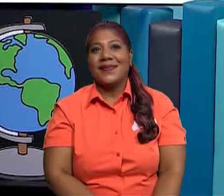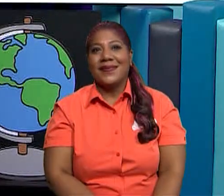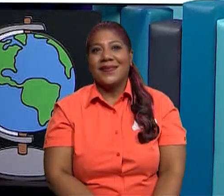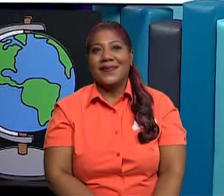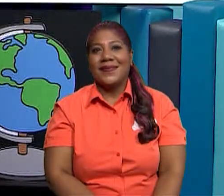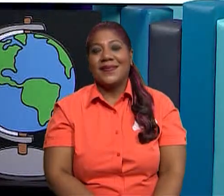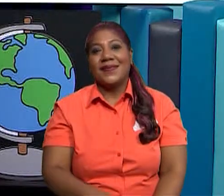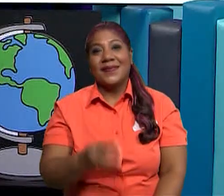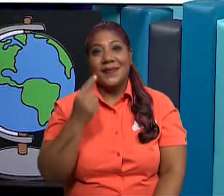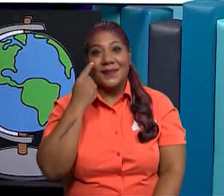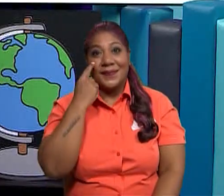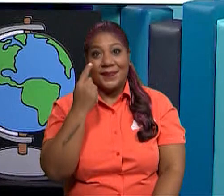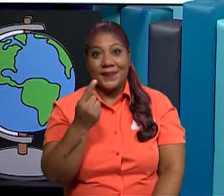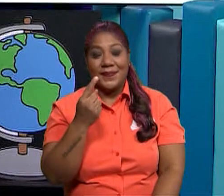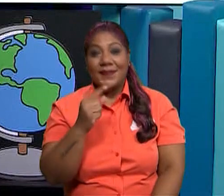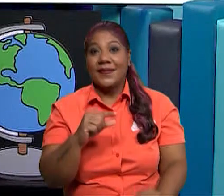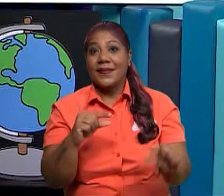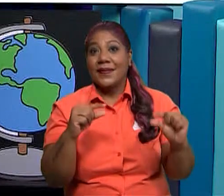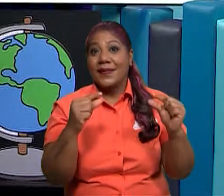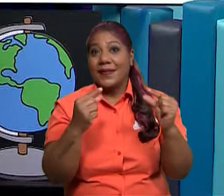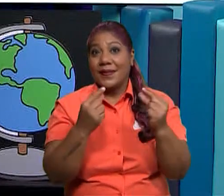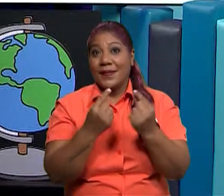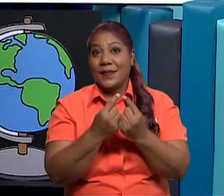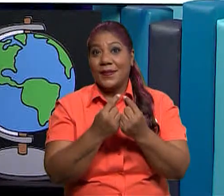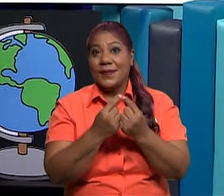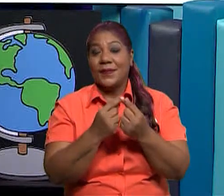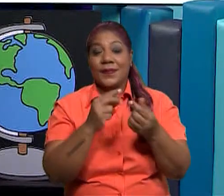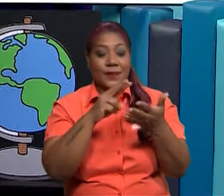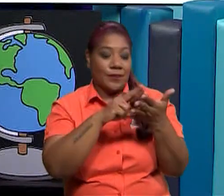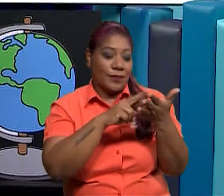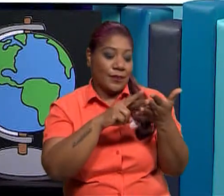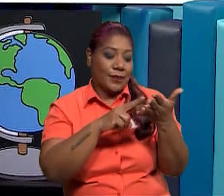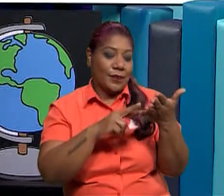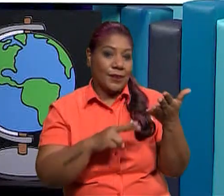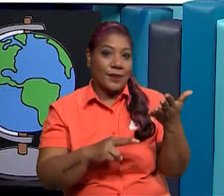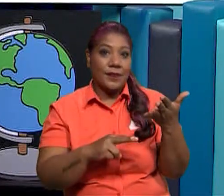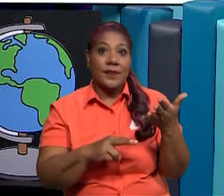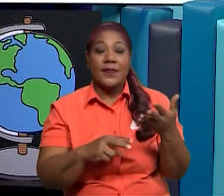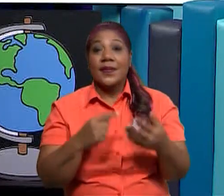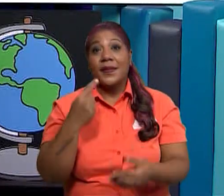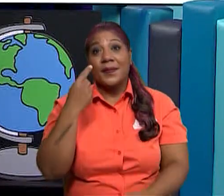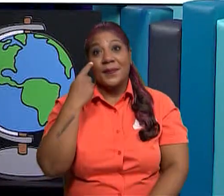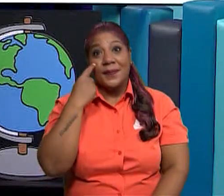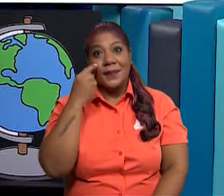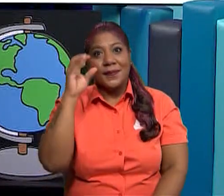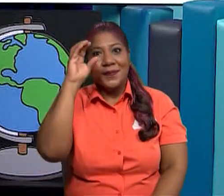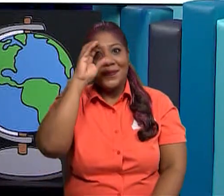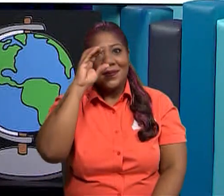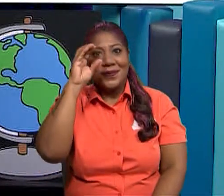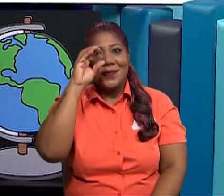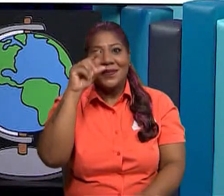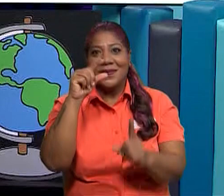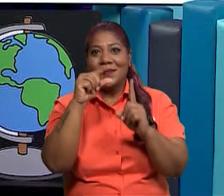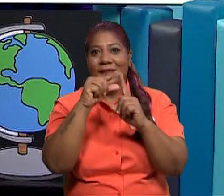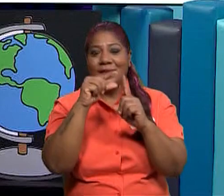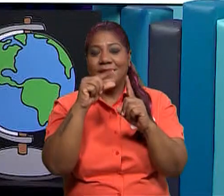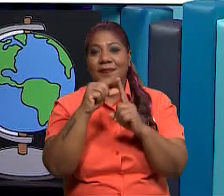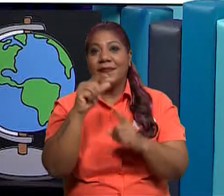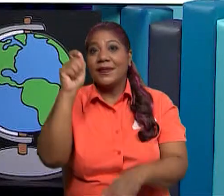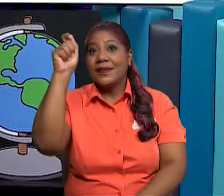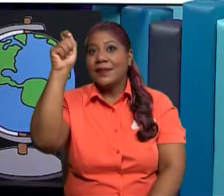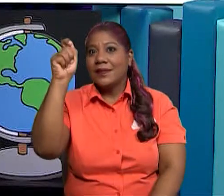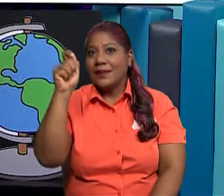Continuamos. Dentro del grupo de la lectura, encontramos las palabras agudas. La semana pasada estuvimos viendo la